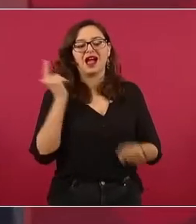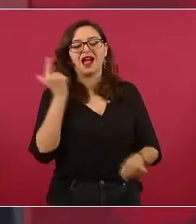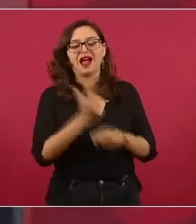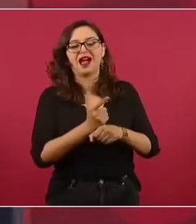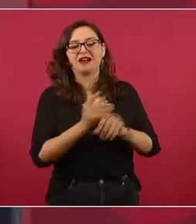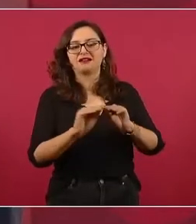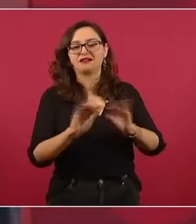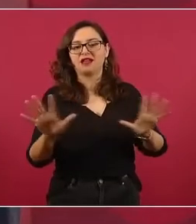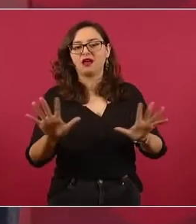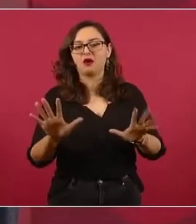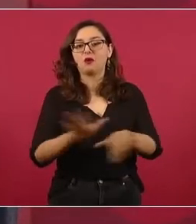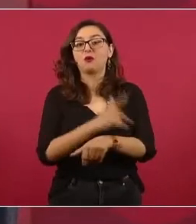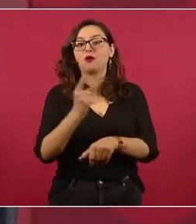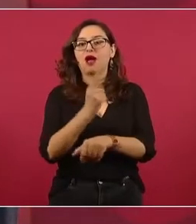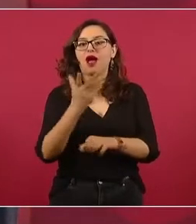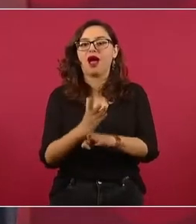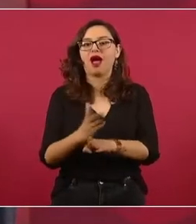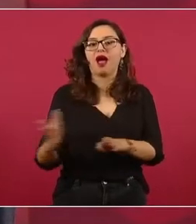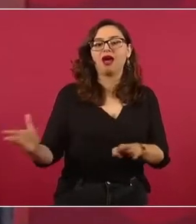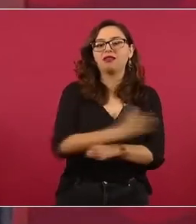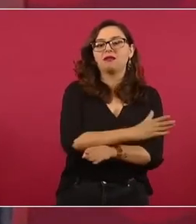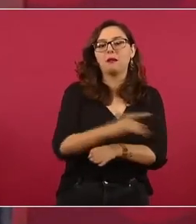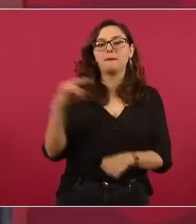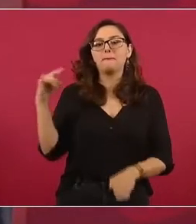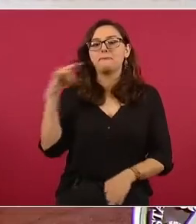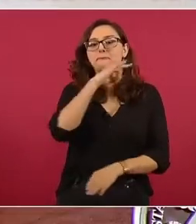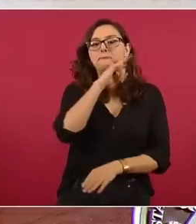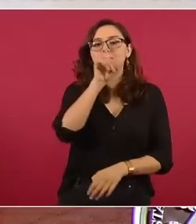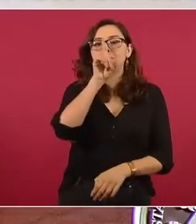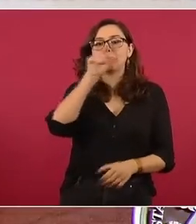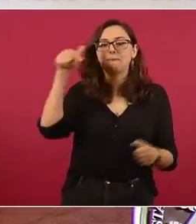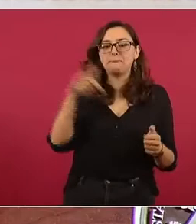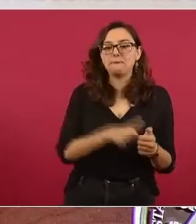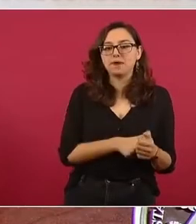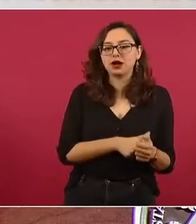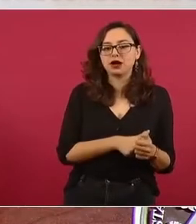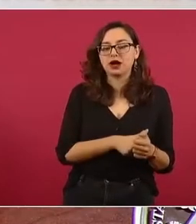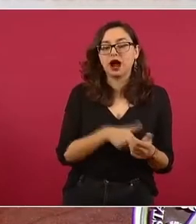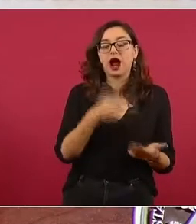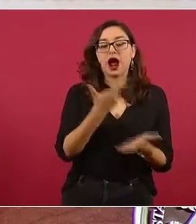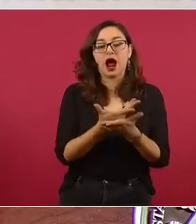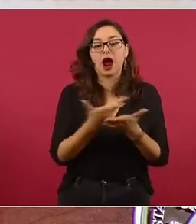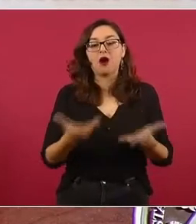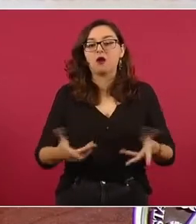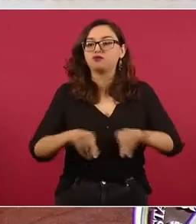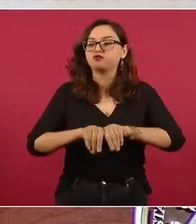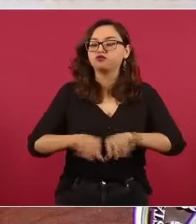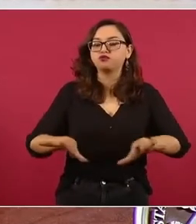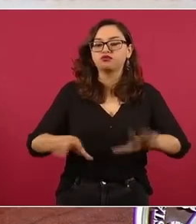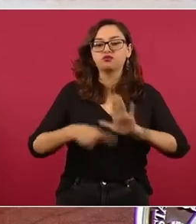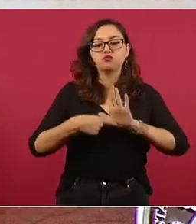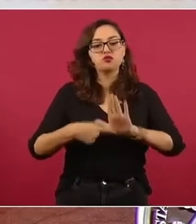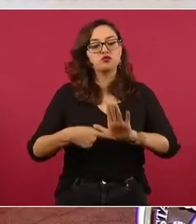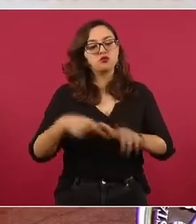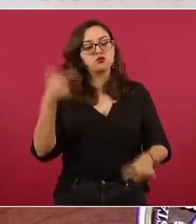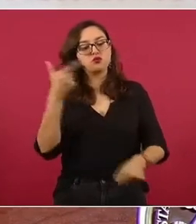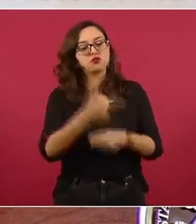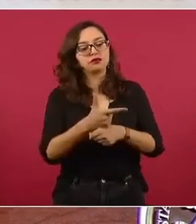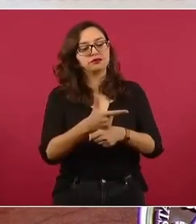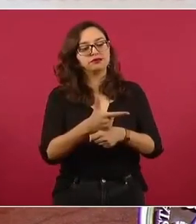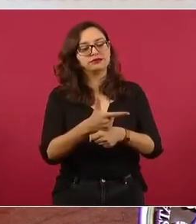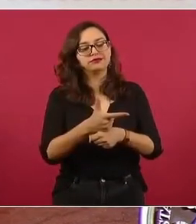Entonces, cuando se da a conocer, se exhibe